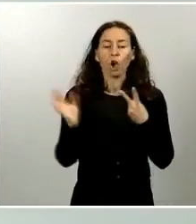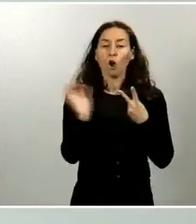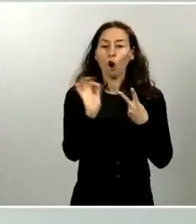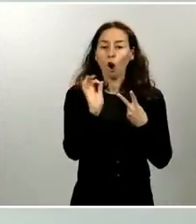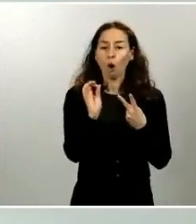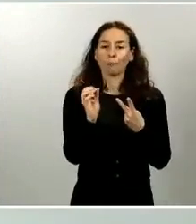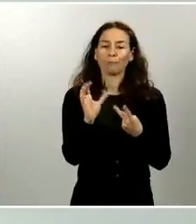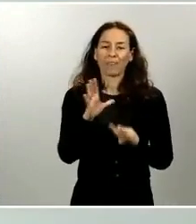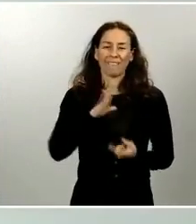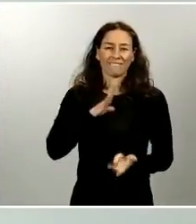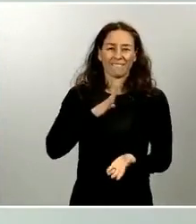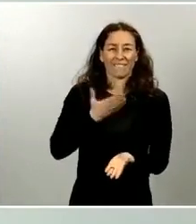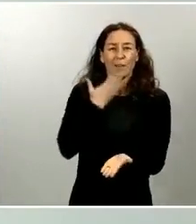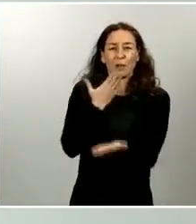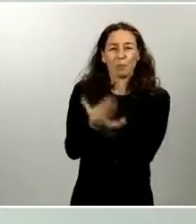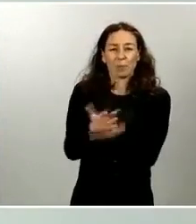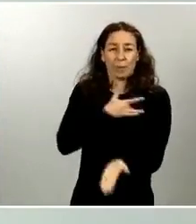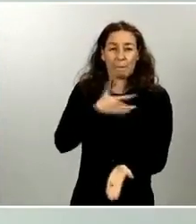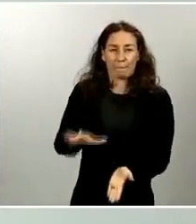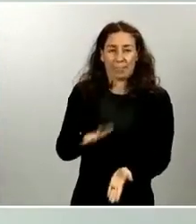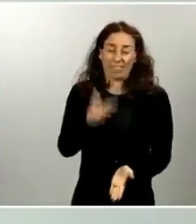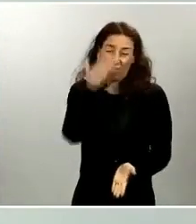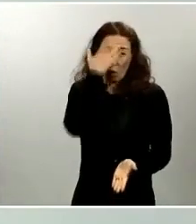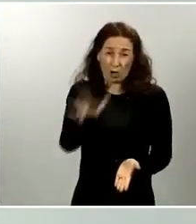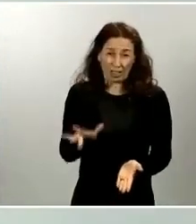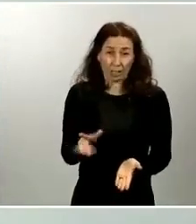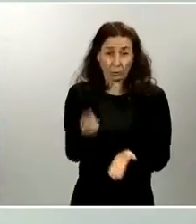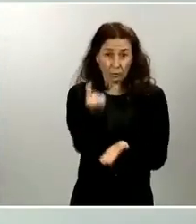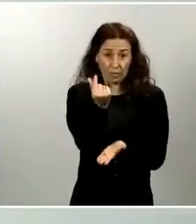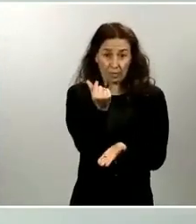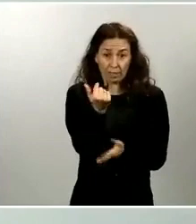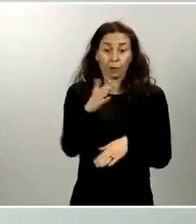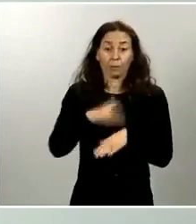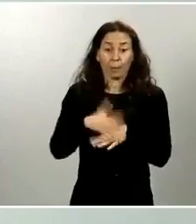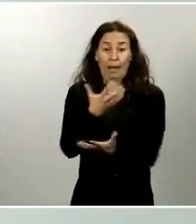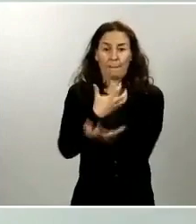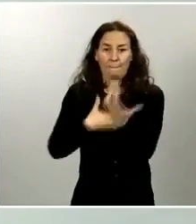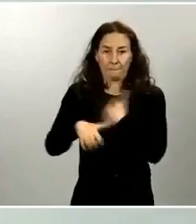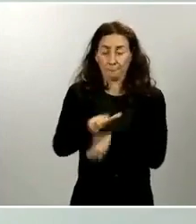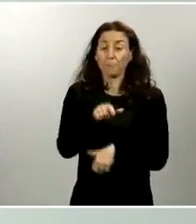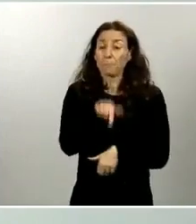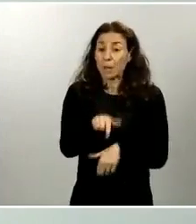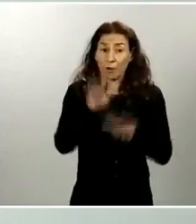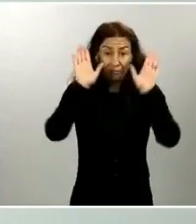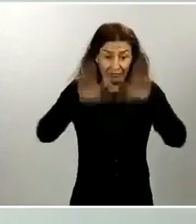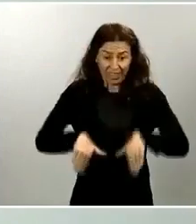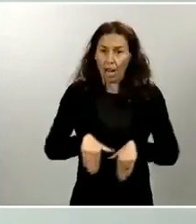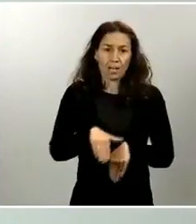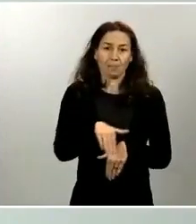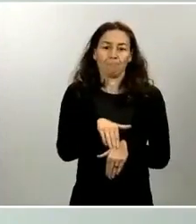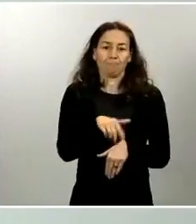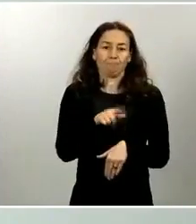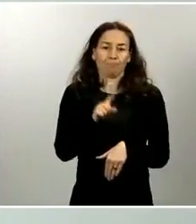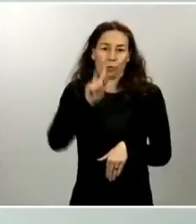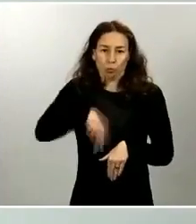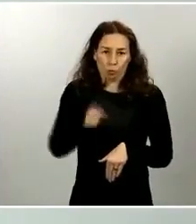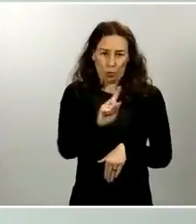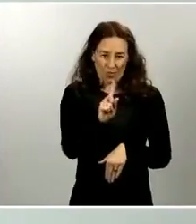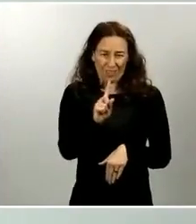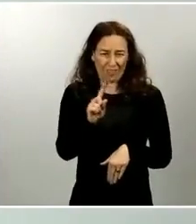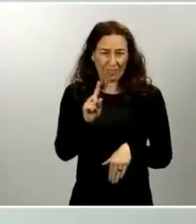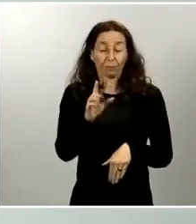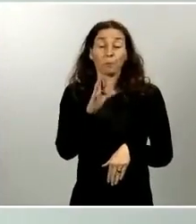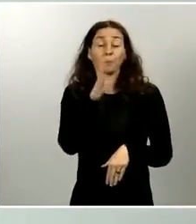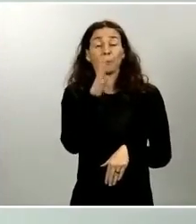para luchar contra esta pandemia y en las que se suplantan a organismos públicos, privados o religiosos.